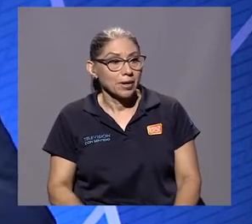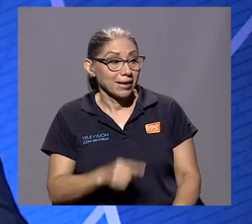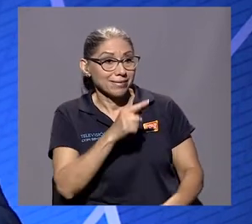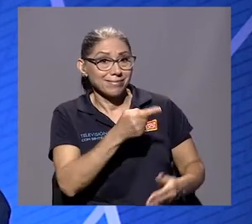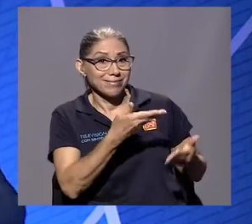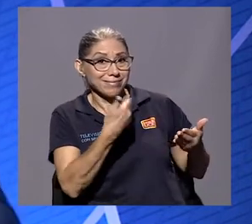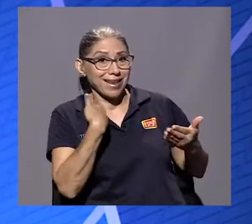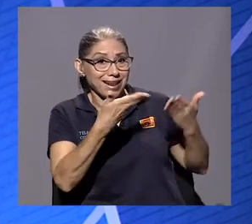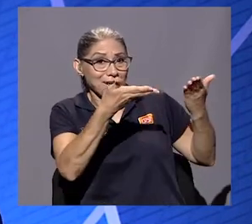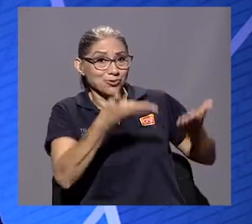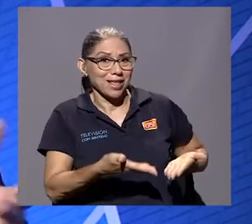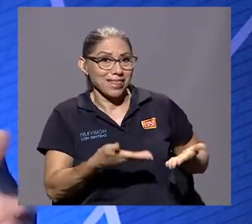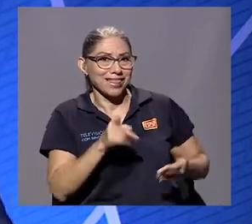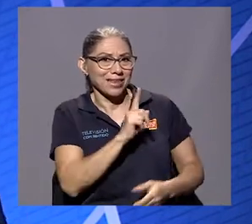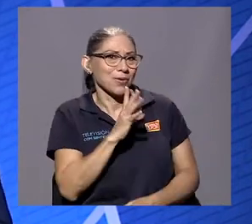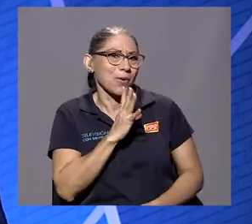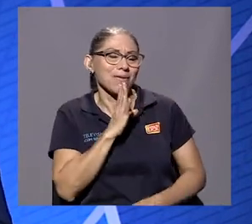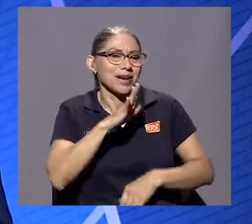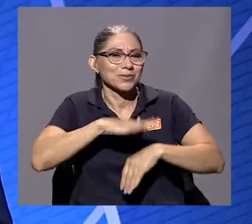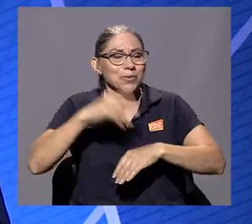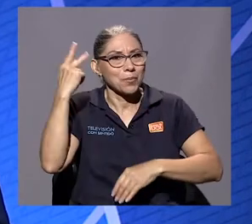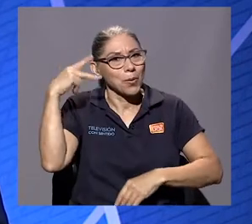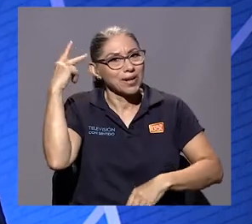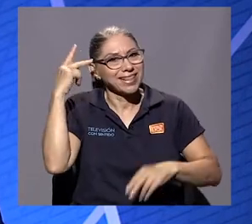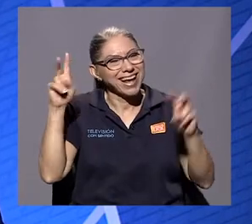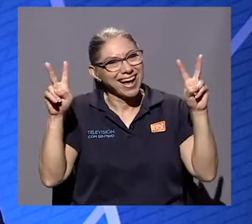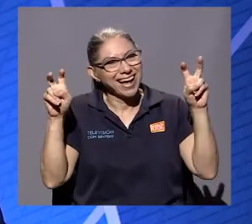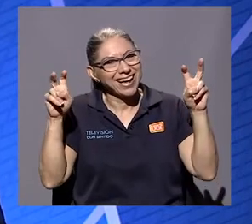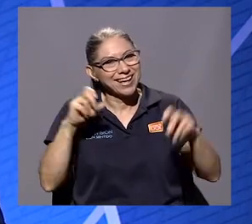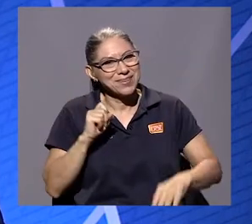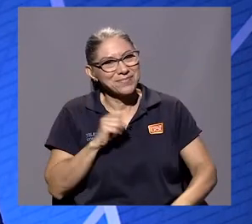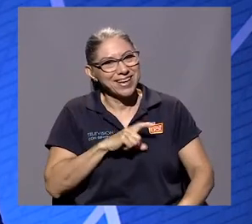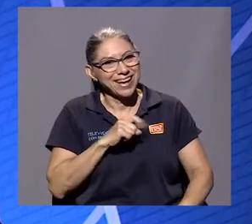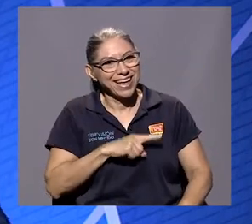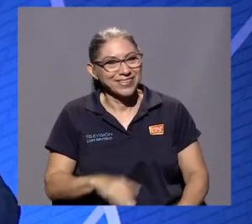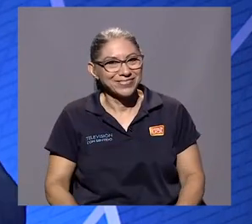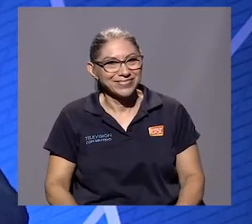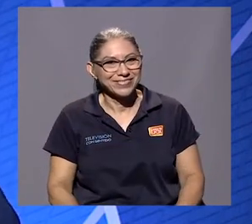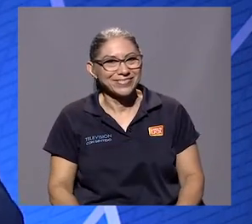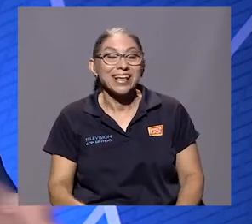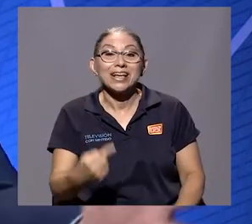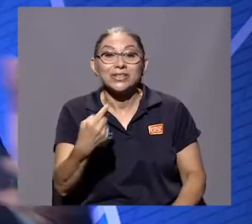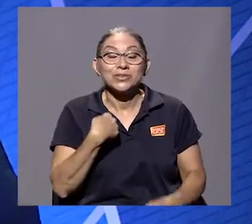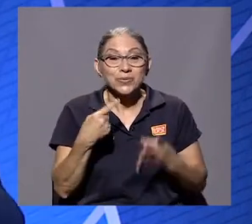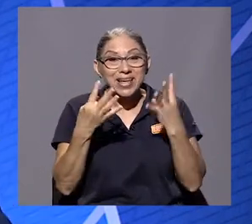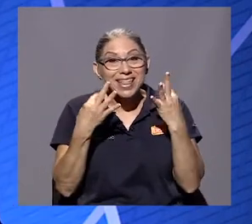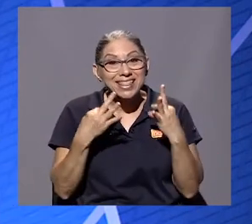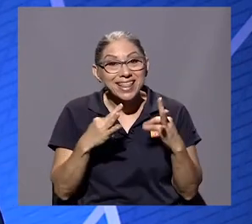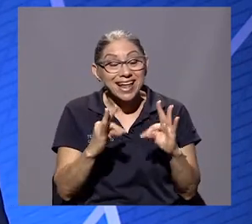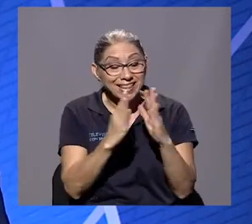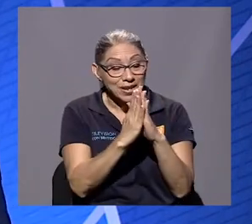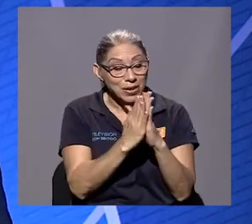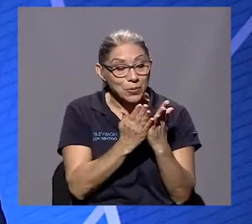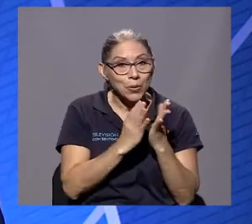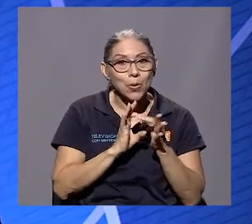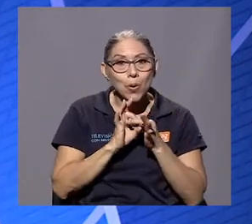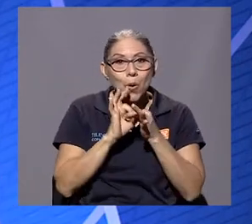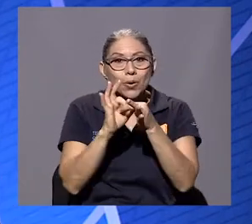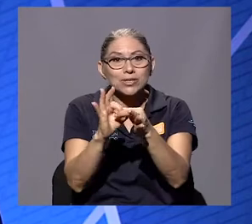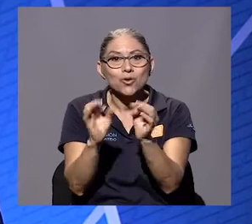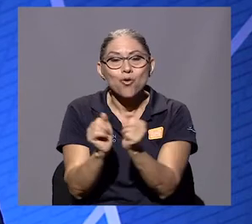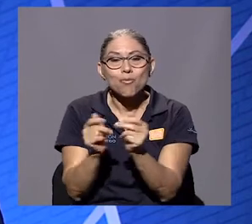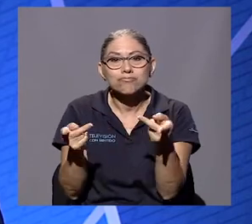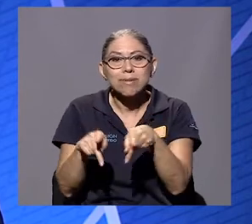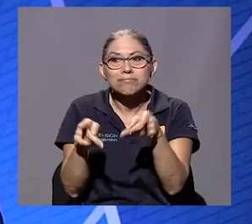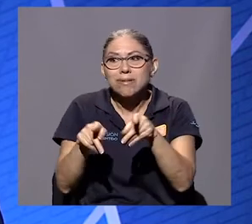Tenerlo a usted y no hablar de política es un pecado, así que yo voy a tratar de hacer durante todo ese texto una conexión con todo lo que está pasando.